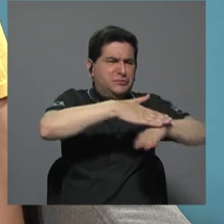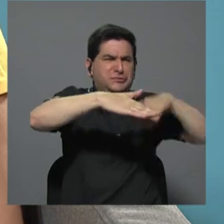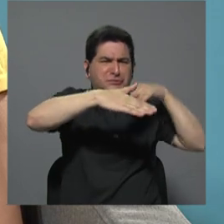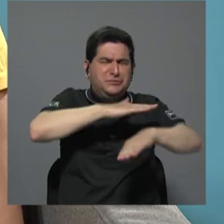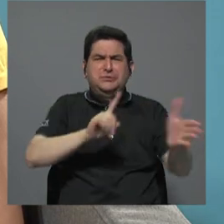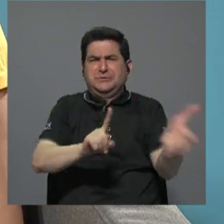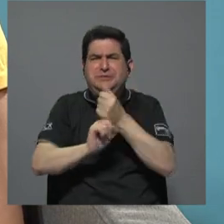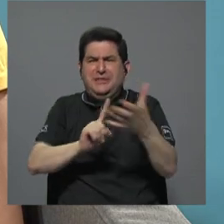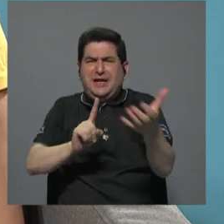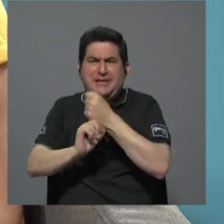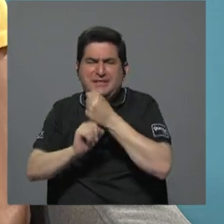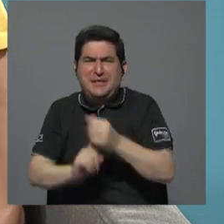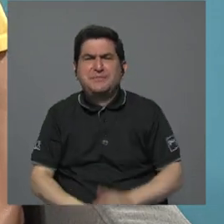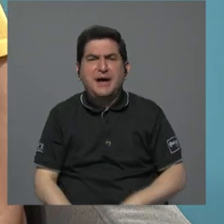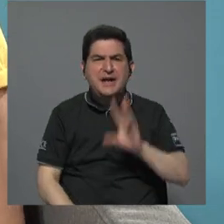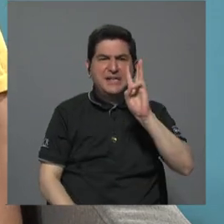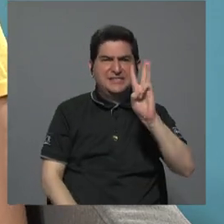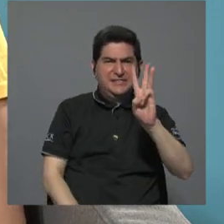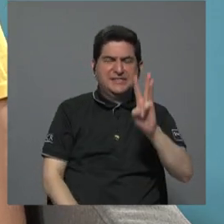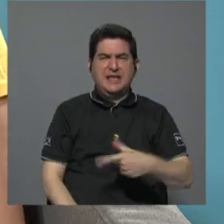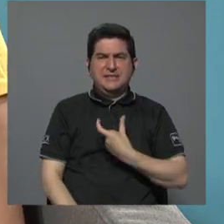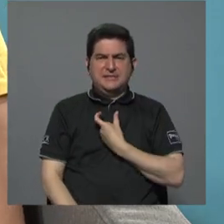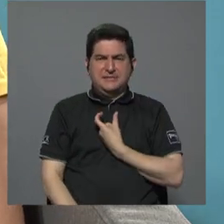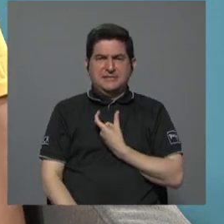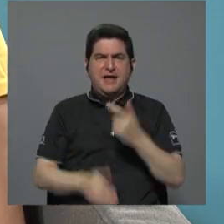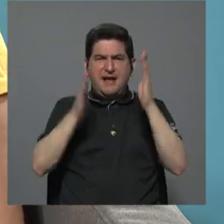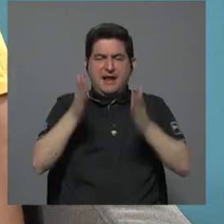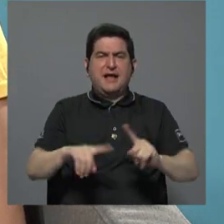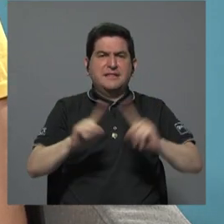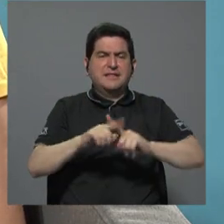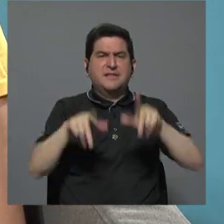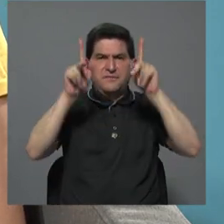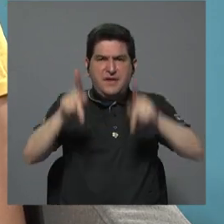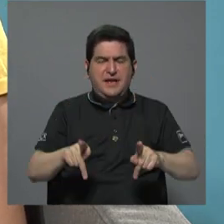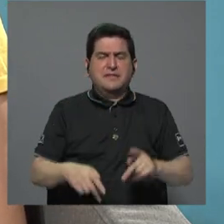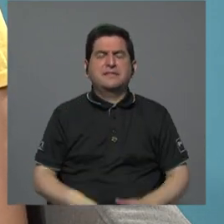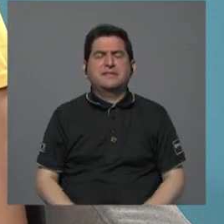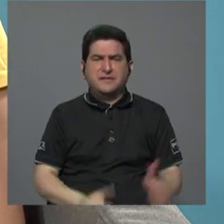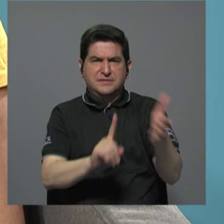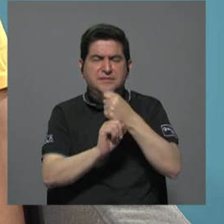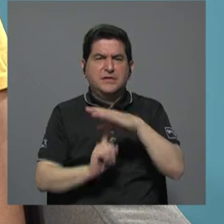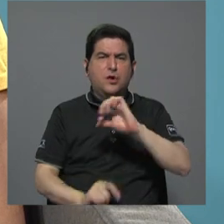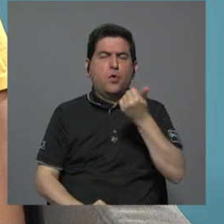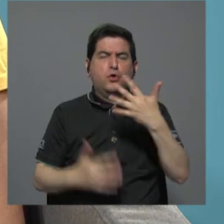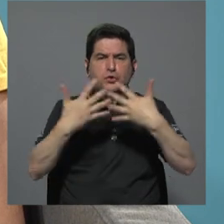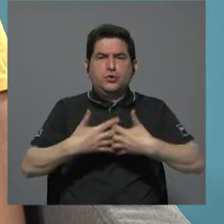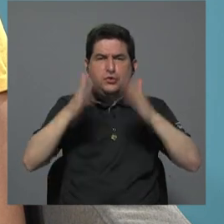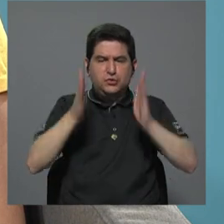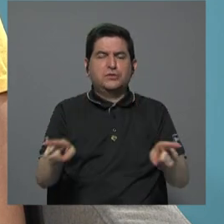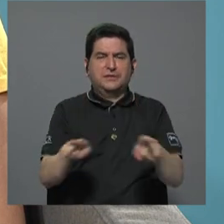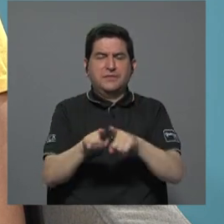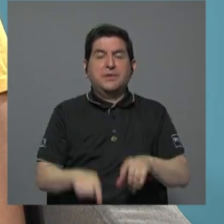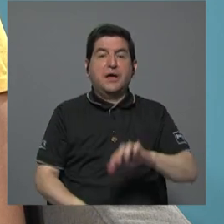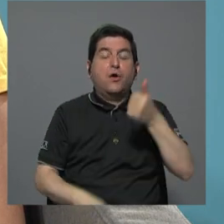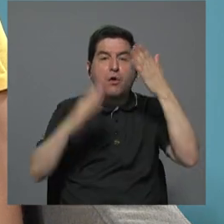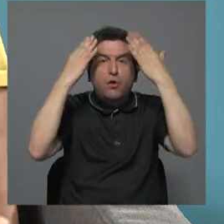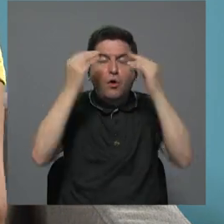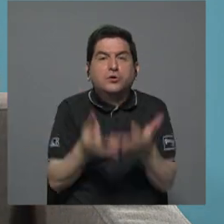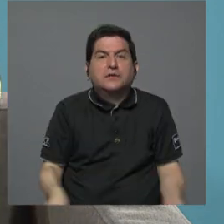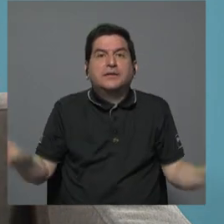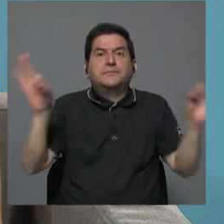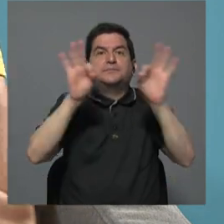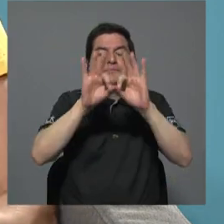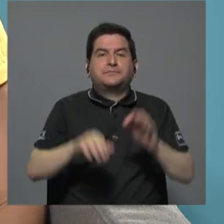detención de los seis alcaldes, entre otras personas detenidas y empresarios. Y tenemos otros datos muy interesantes que tienen que ver con